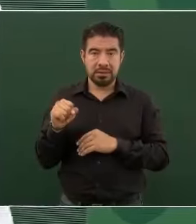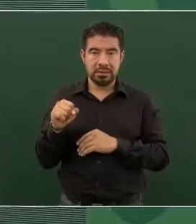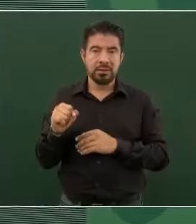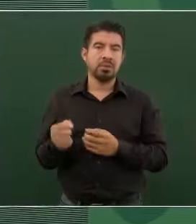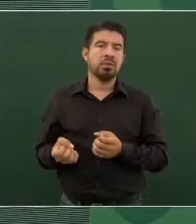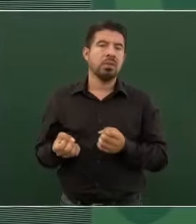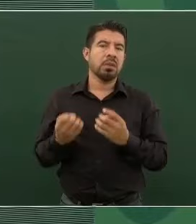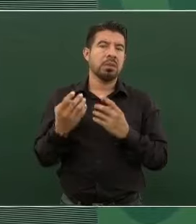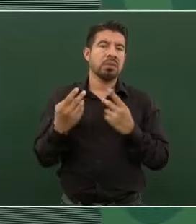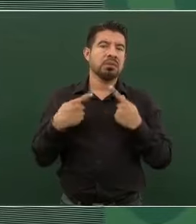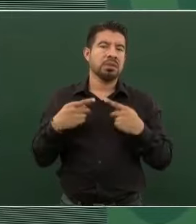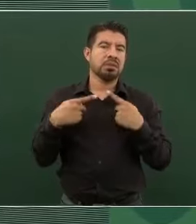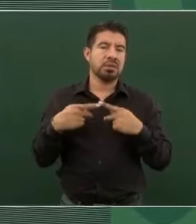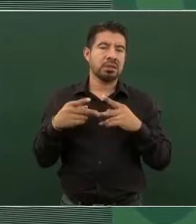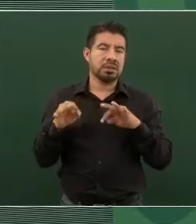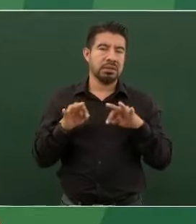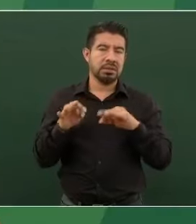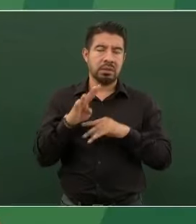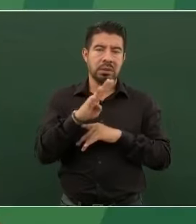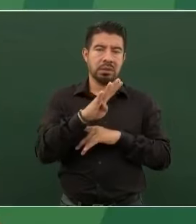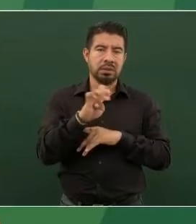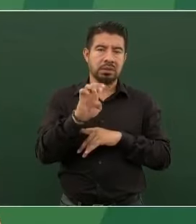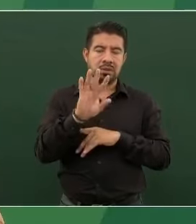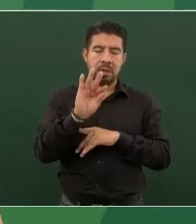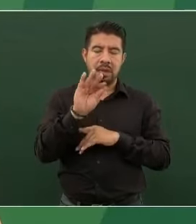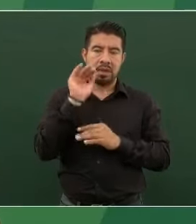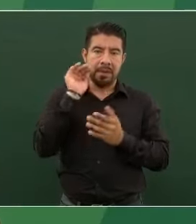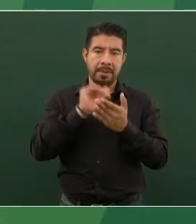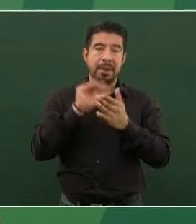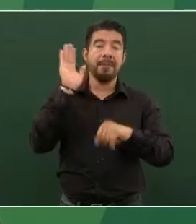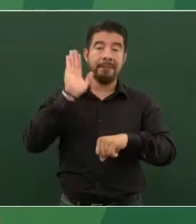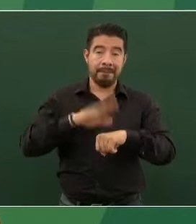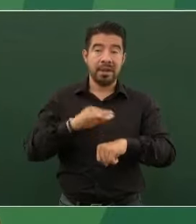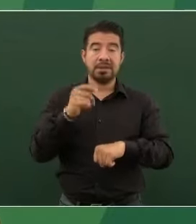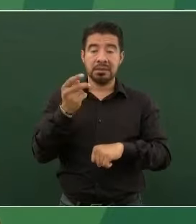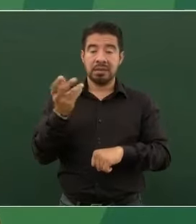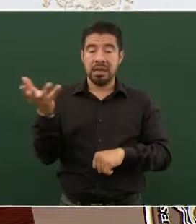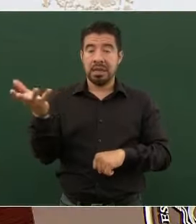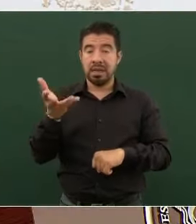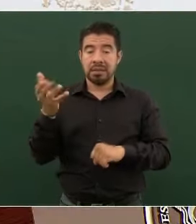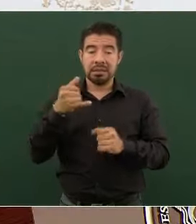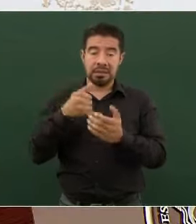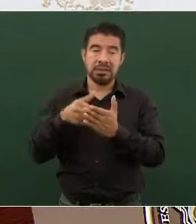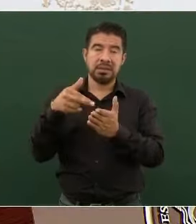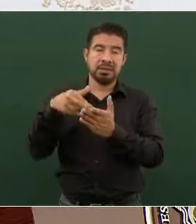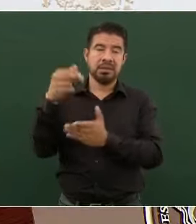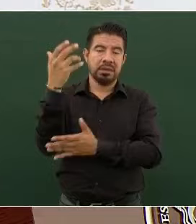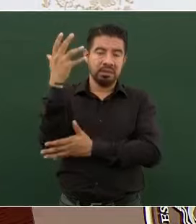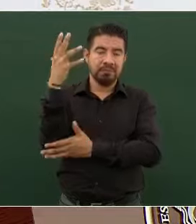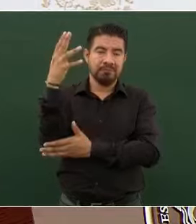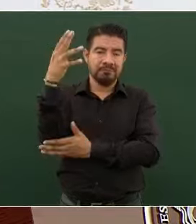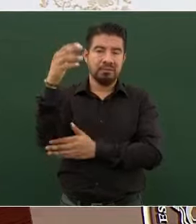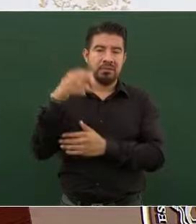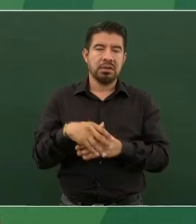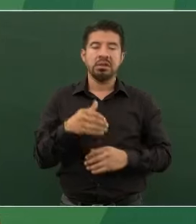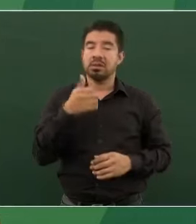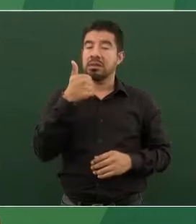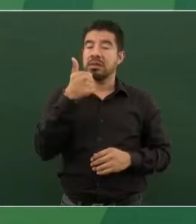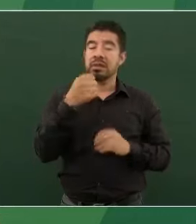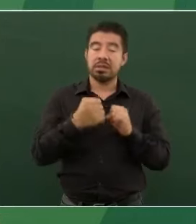sembradores que llevan seis años recibiendo